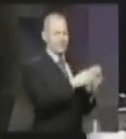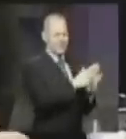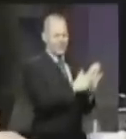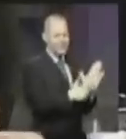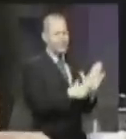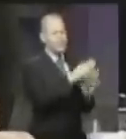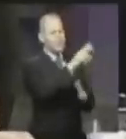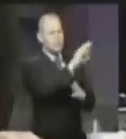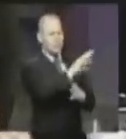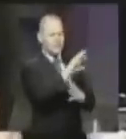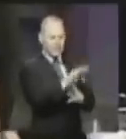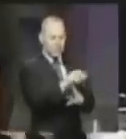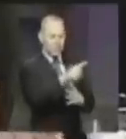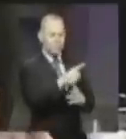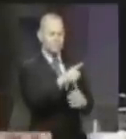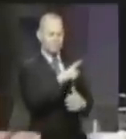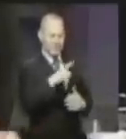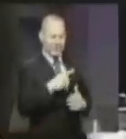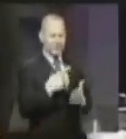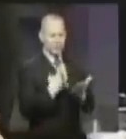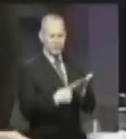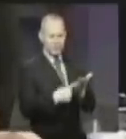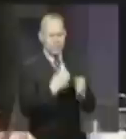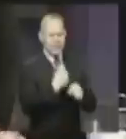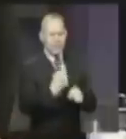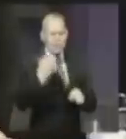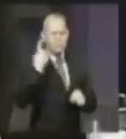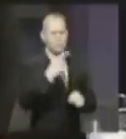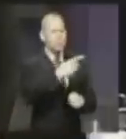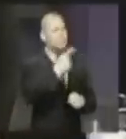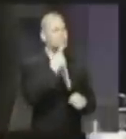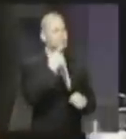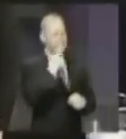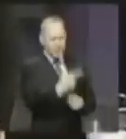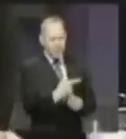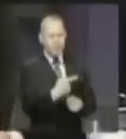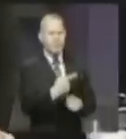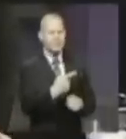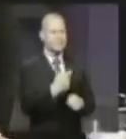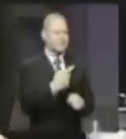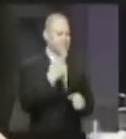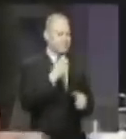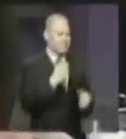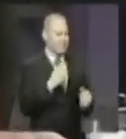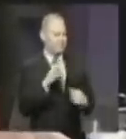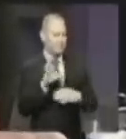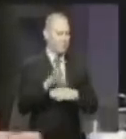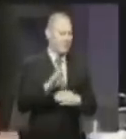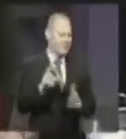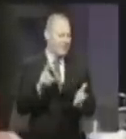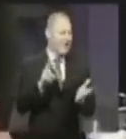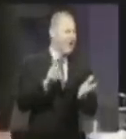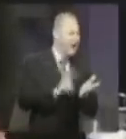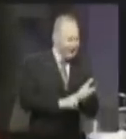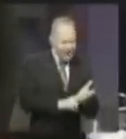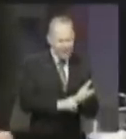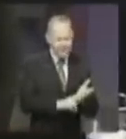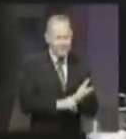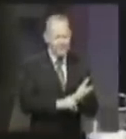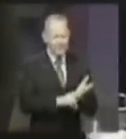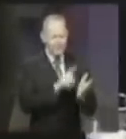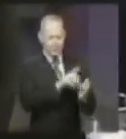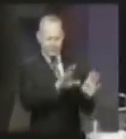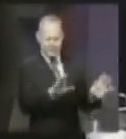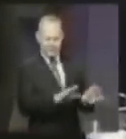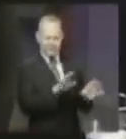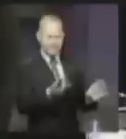esta medida se atendió en la legislatura el año pasado, usted dijo que si llegaba a su escritorio se vería obligado a firmar la ley habilitadora del referéndum que se proponía.